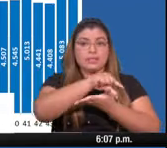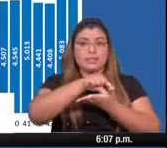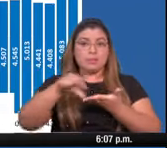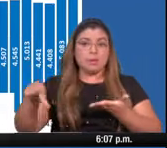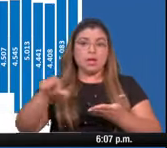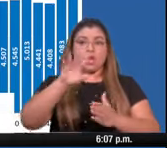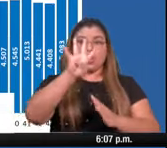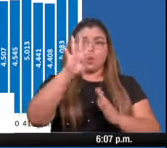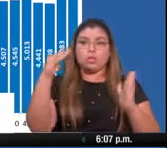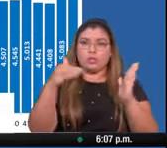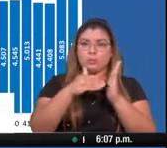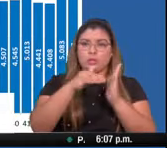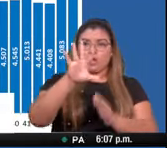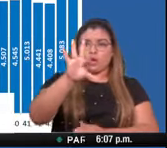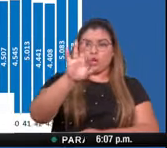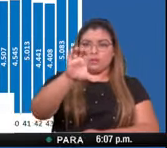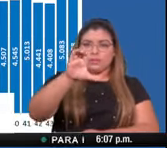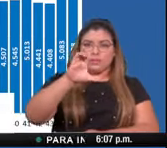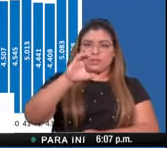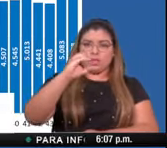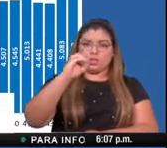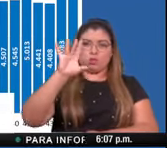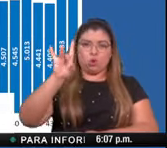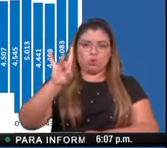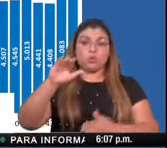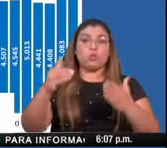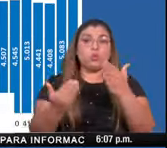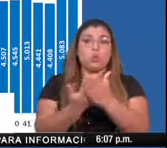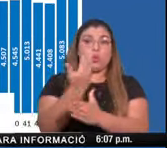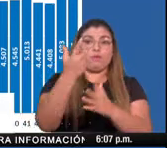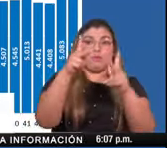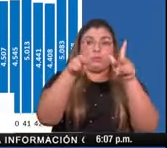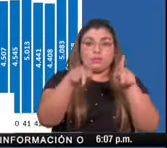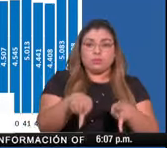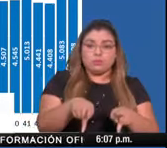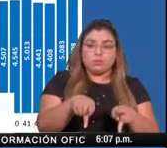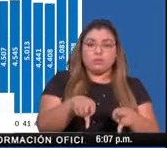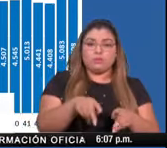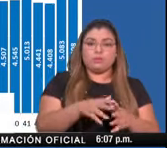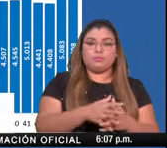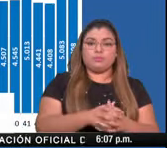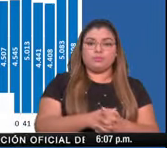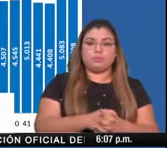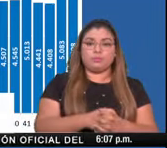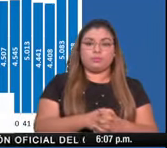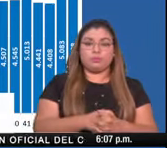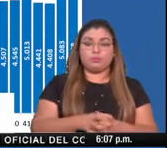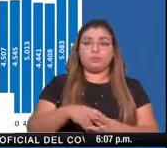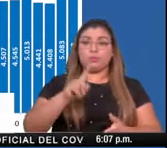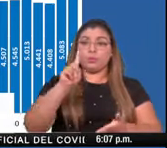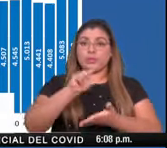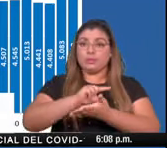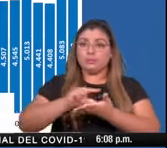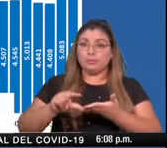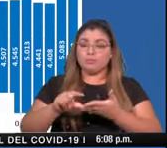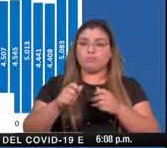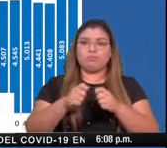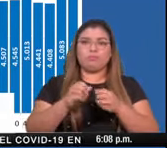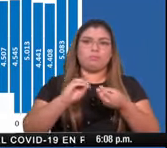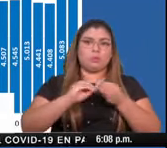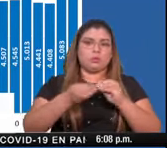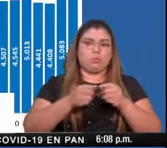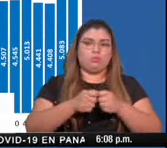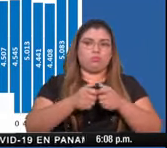4.908 nuevos casos y se incrementaron